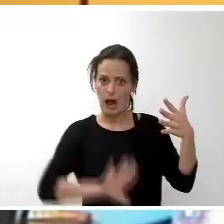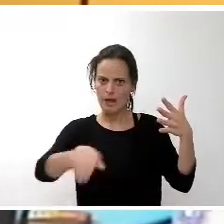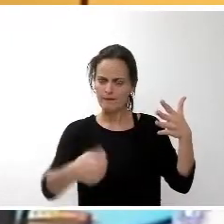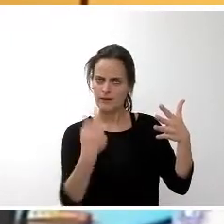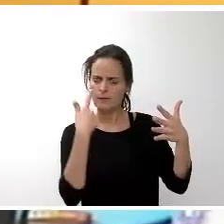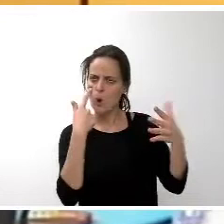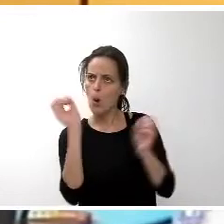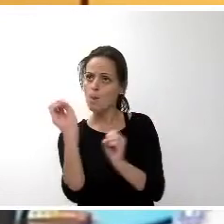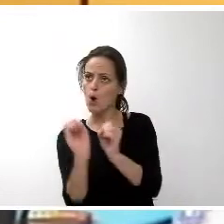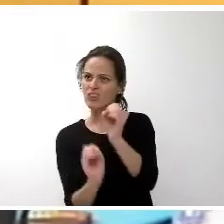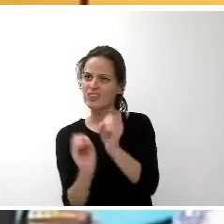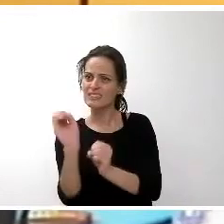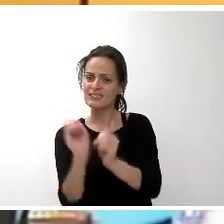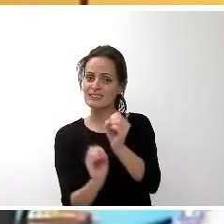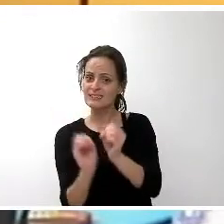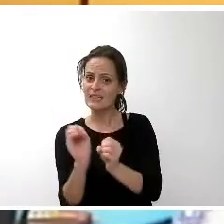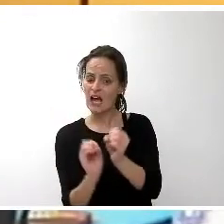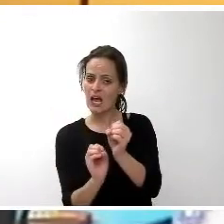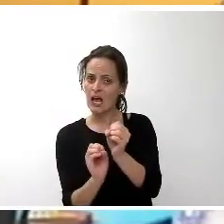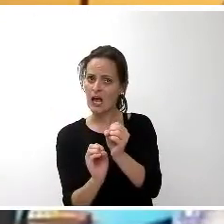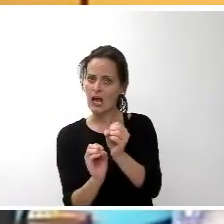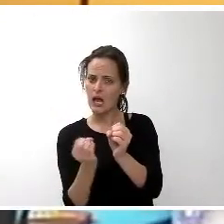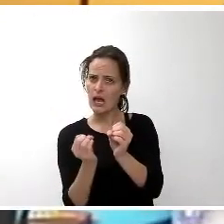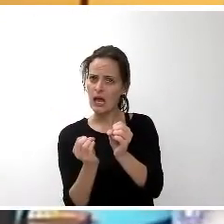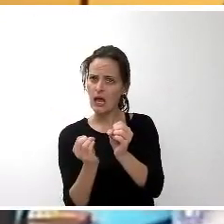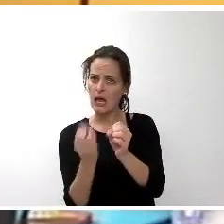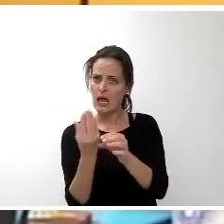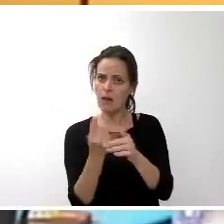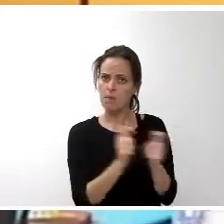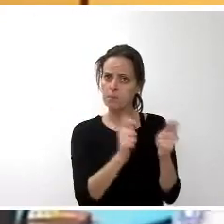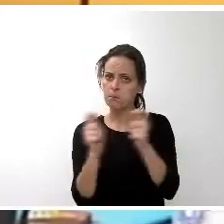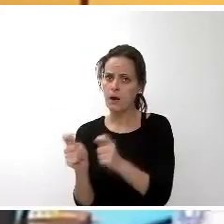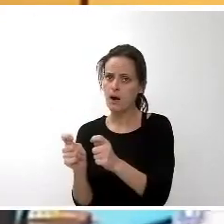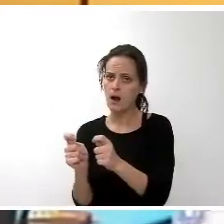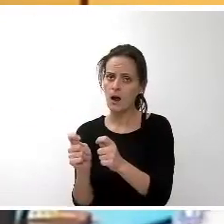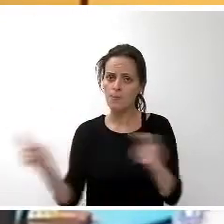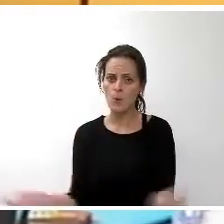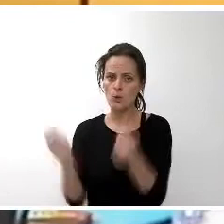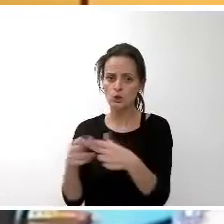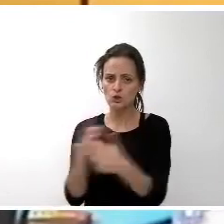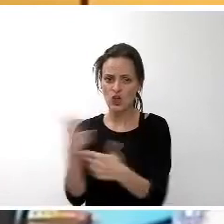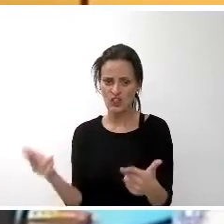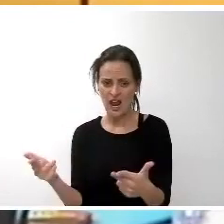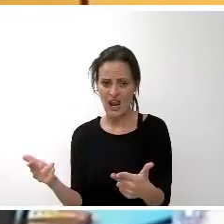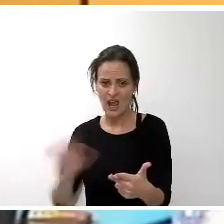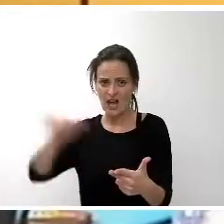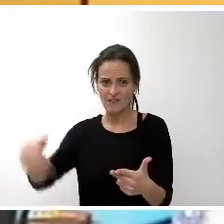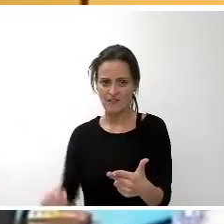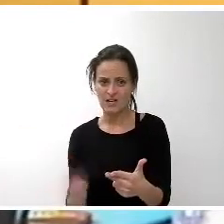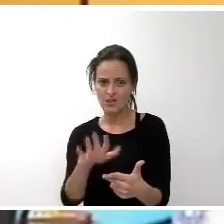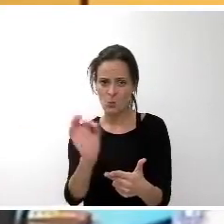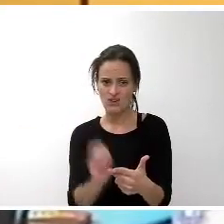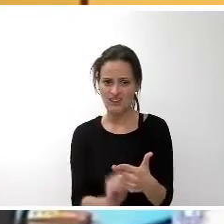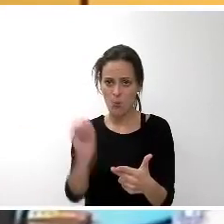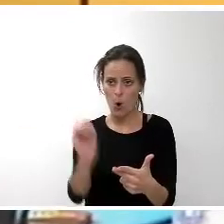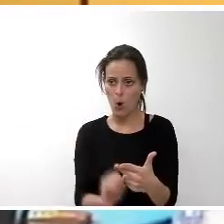a las políticas de acción social y promoción de las personas supera el 50% de